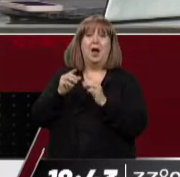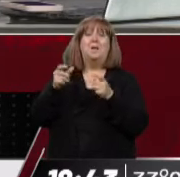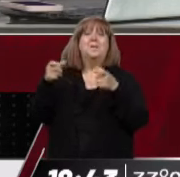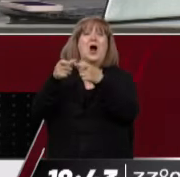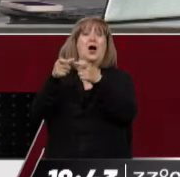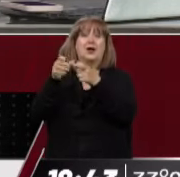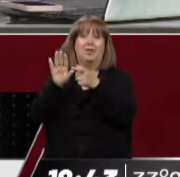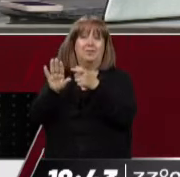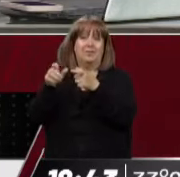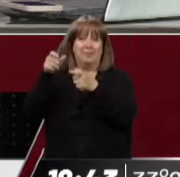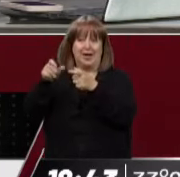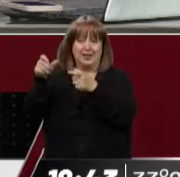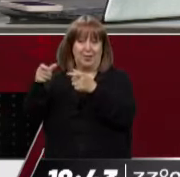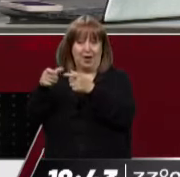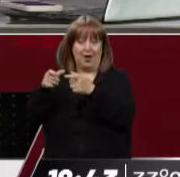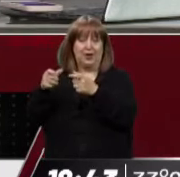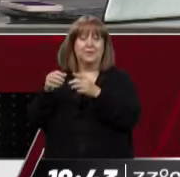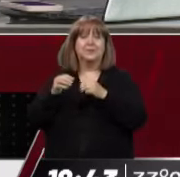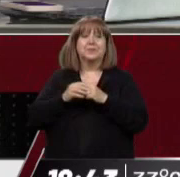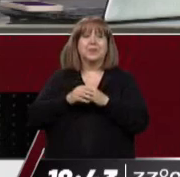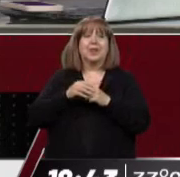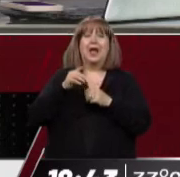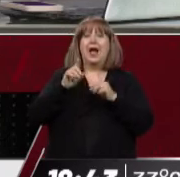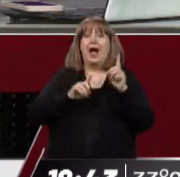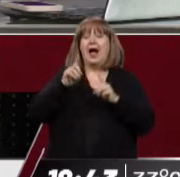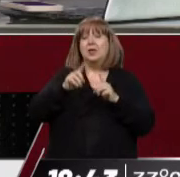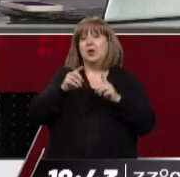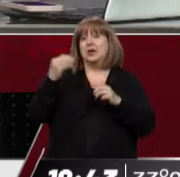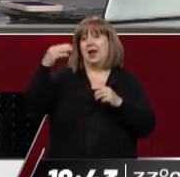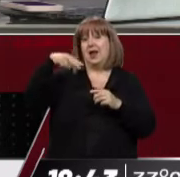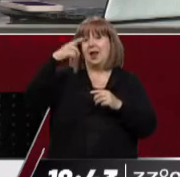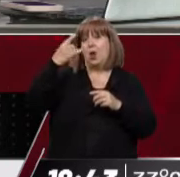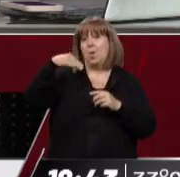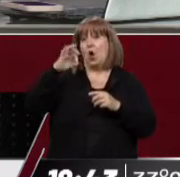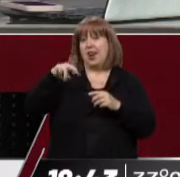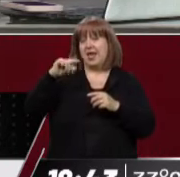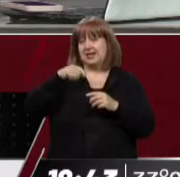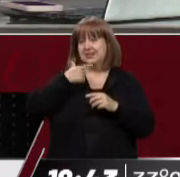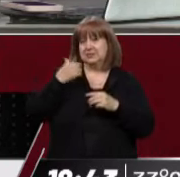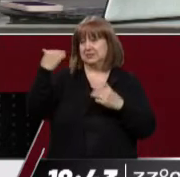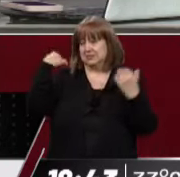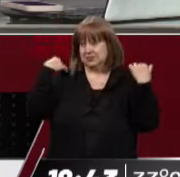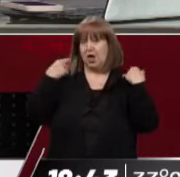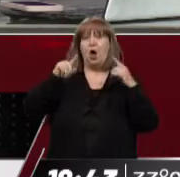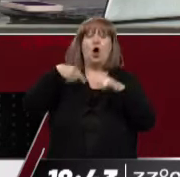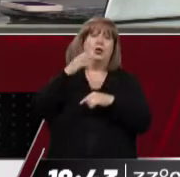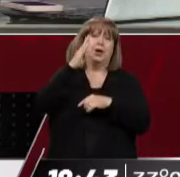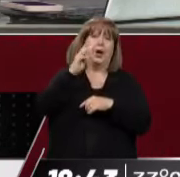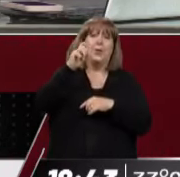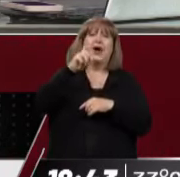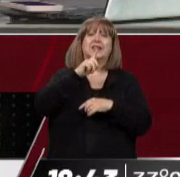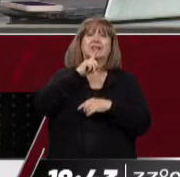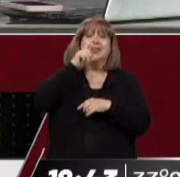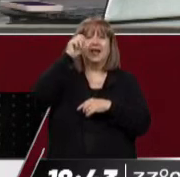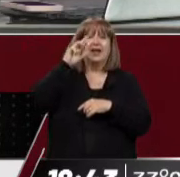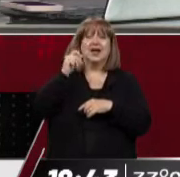hacemos las pruebas para detectarla. Hay muchas neumonías que son por cualquier otra cantidad de bacterias, pero que las detectamos con